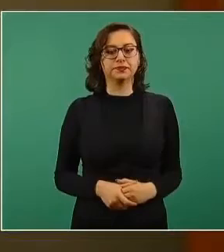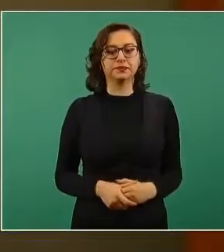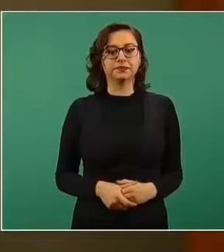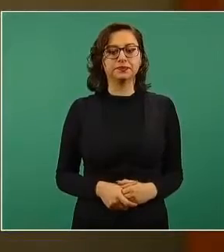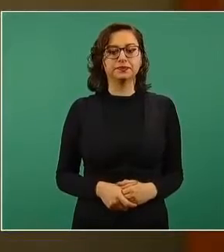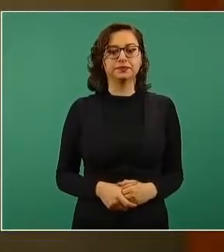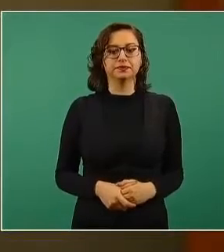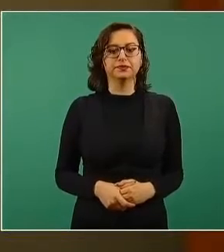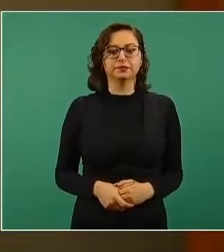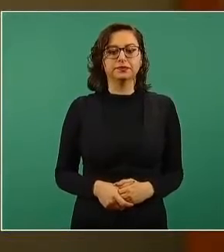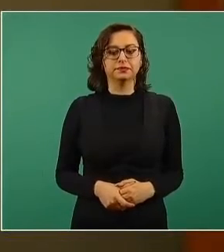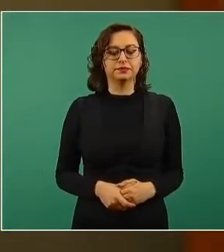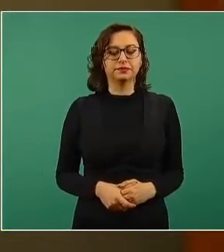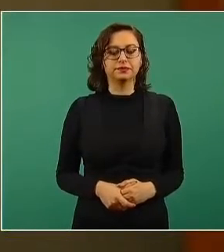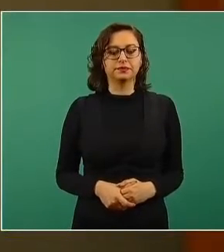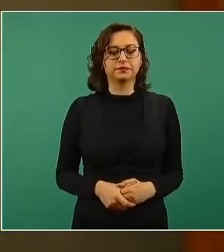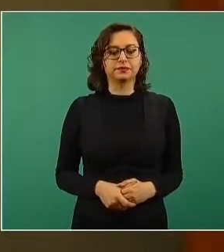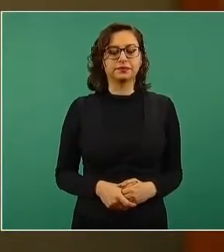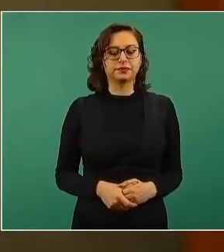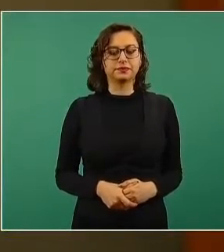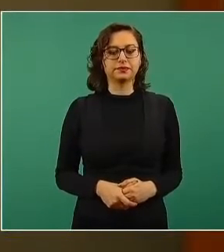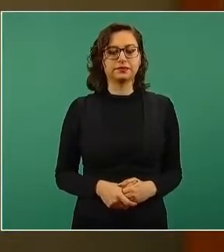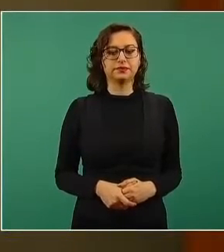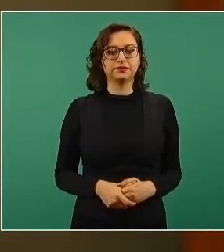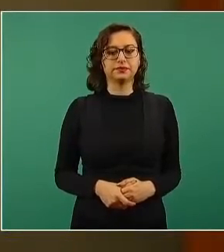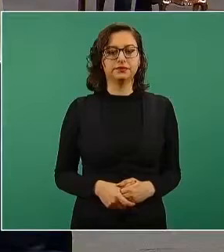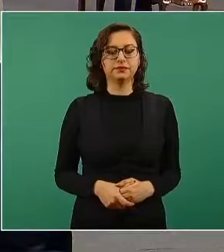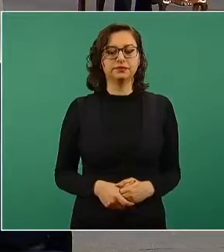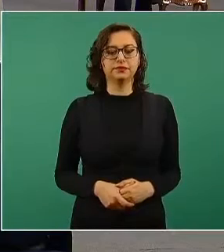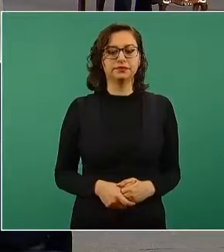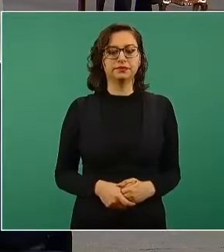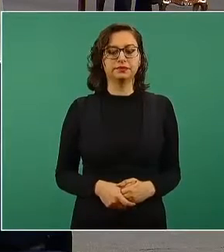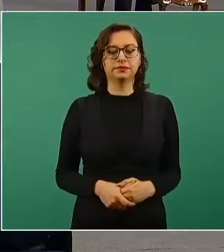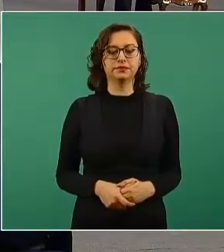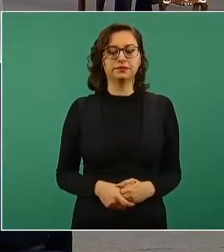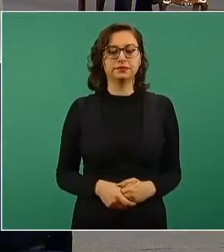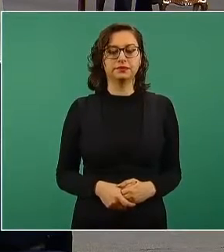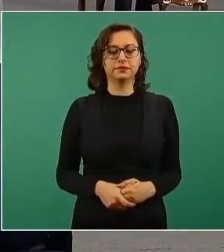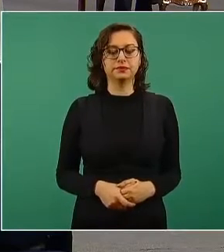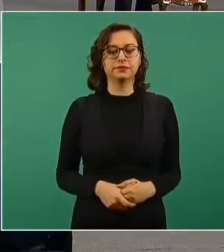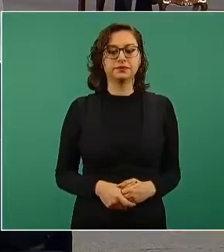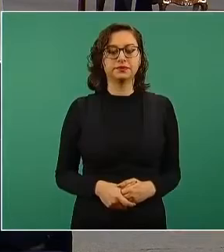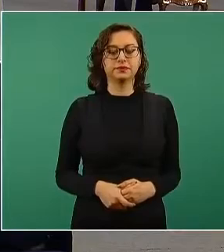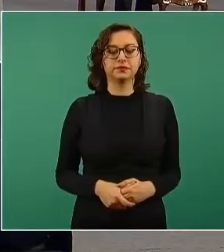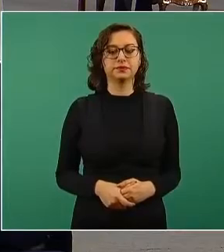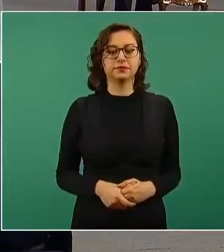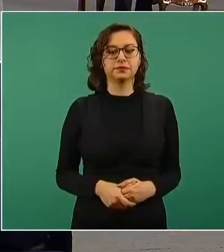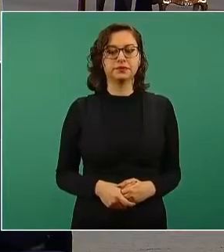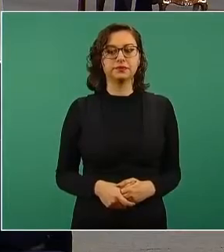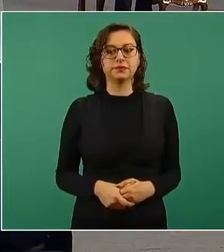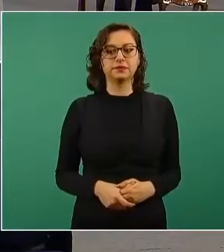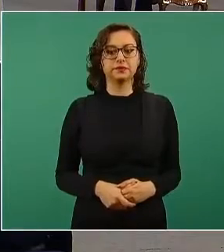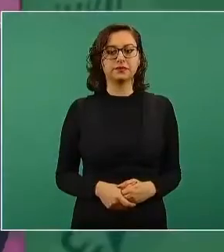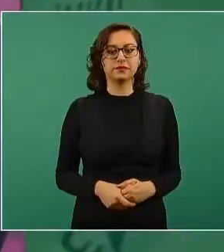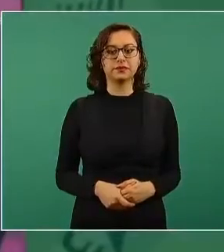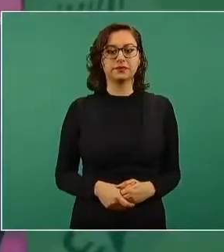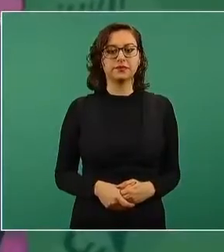vamos a pedirle que